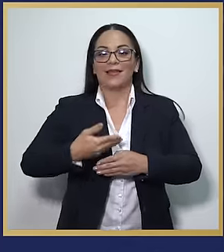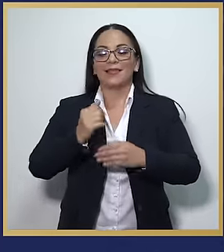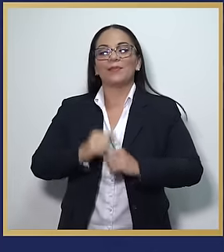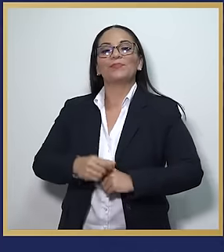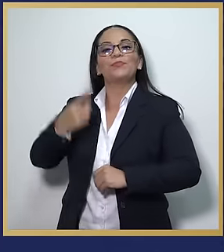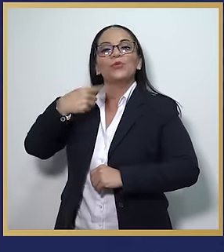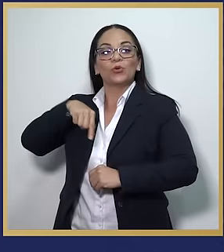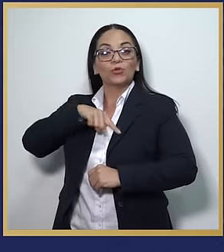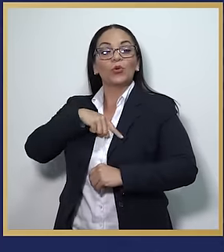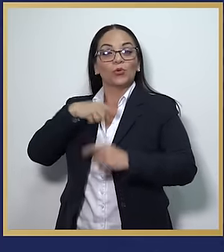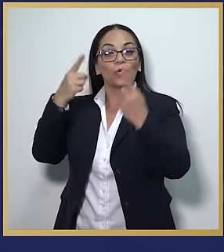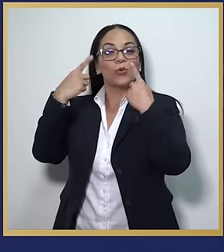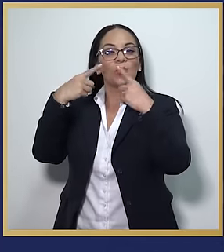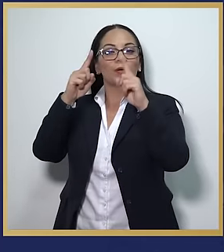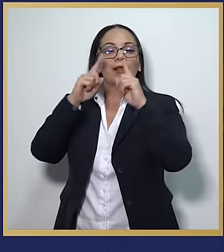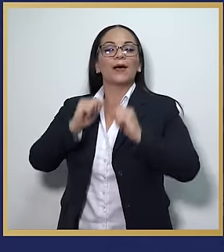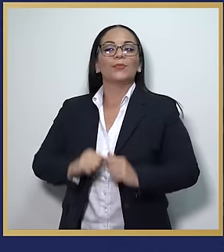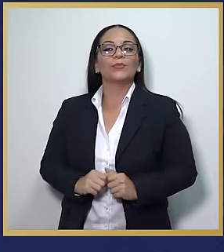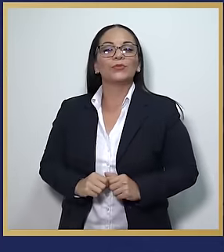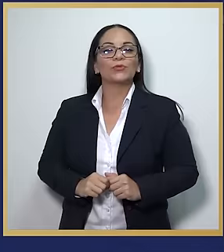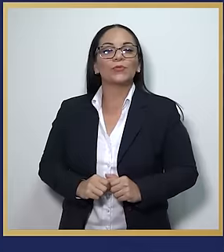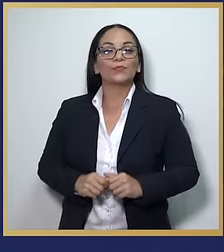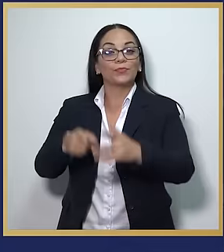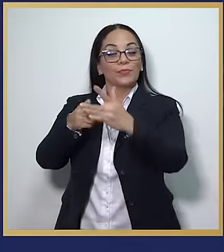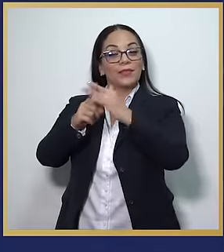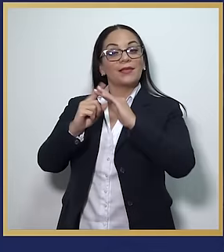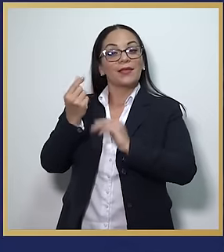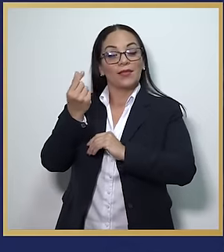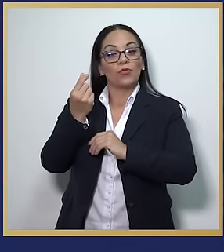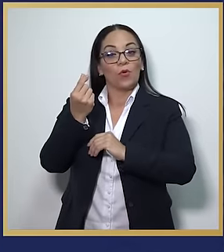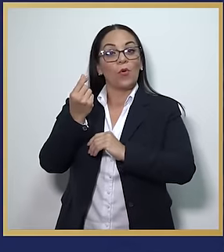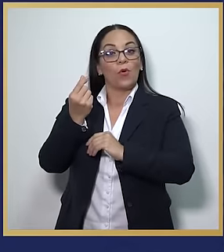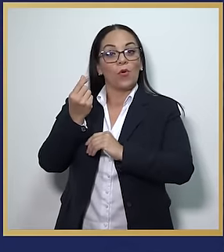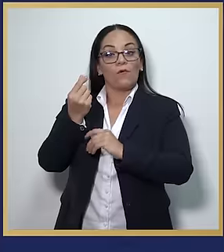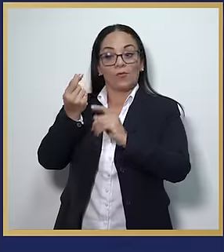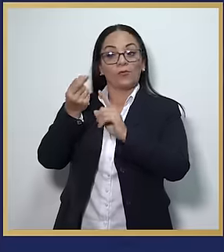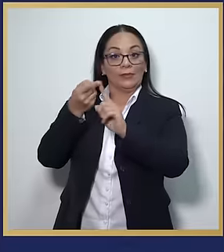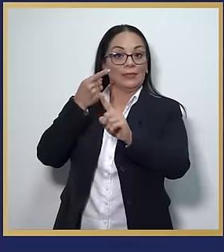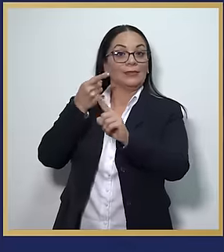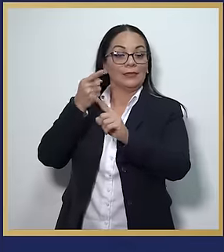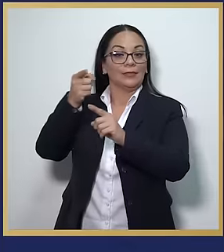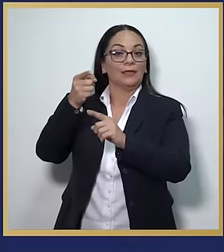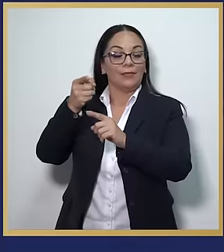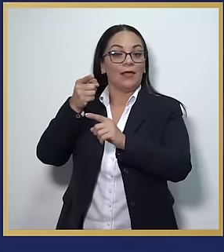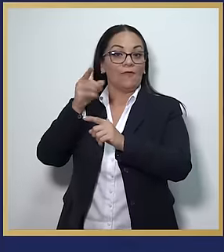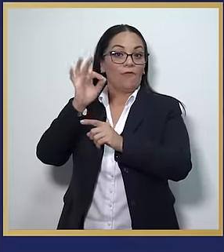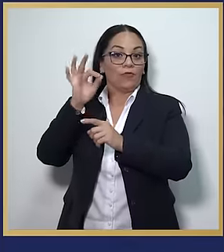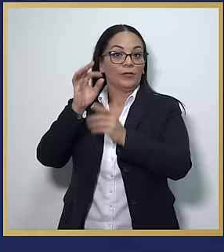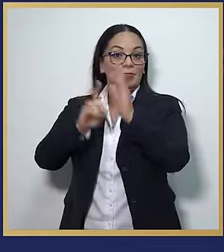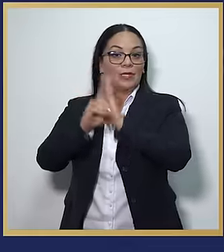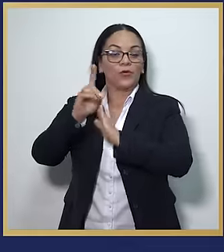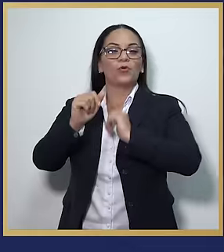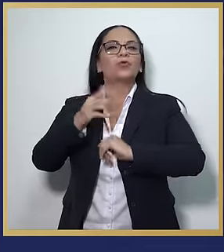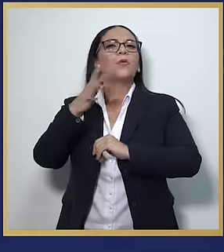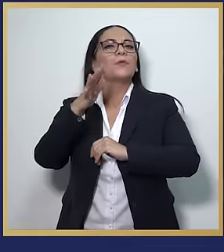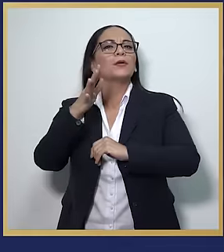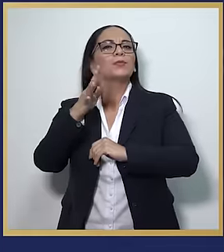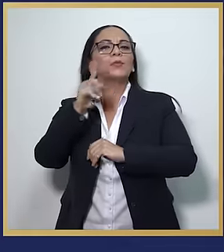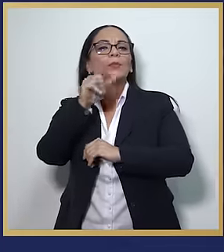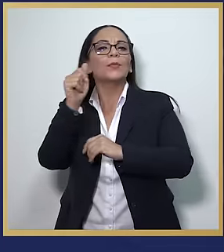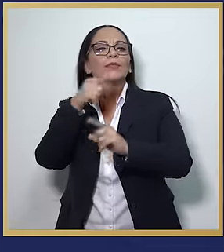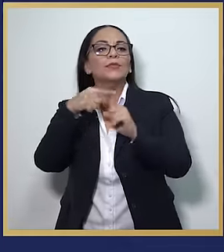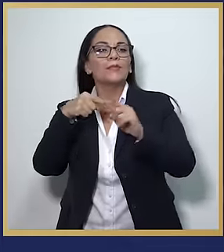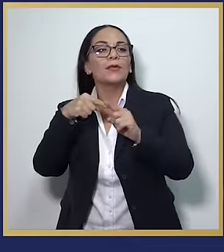Nosotros logramos conseguir un crédito de fondos para el desarrollo, más o menos duramos como mes y